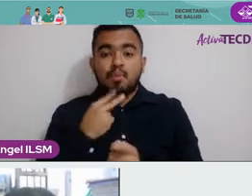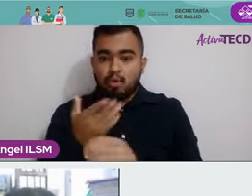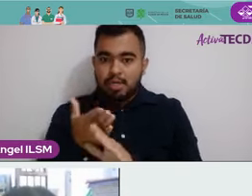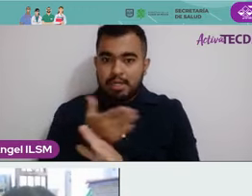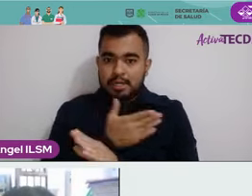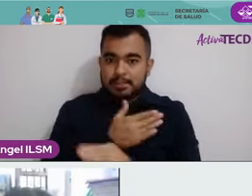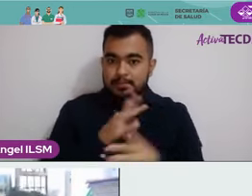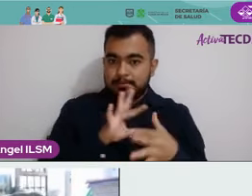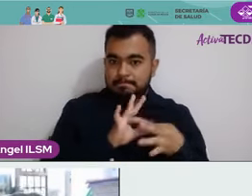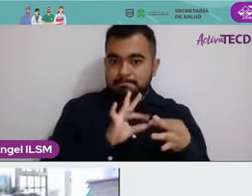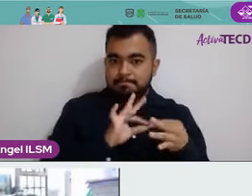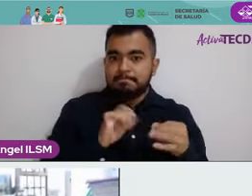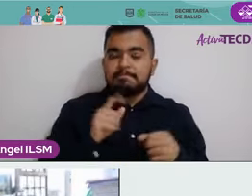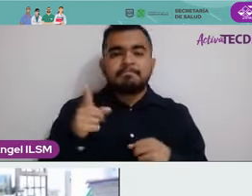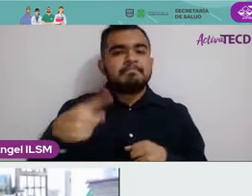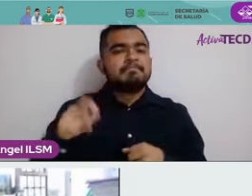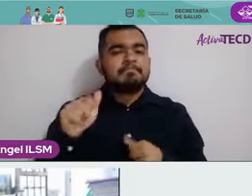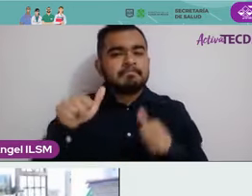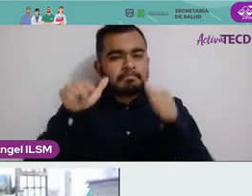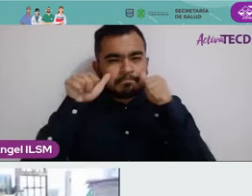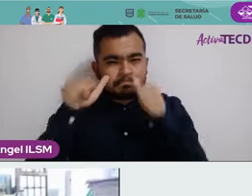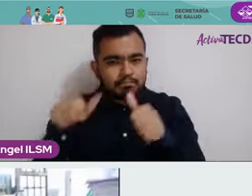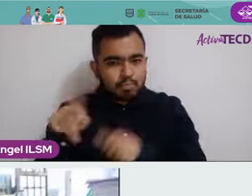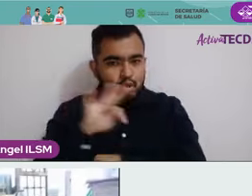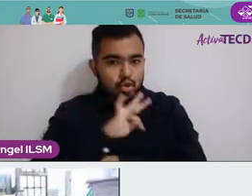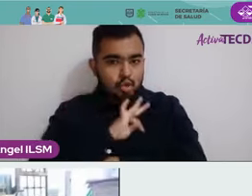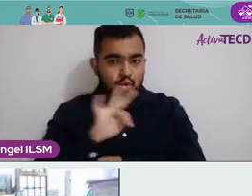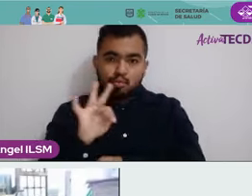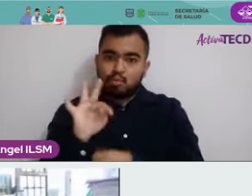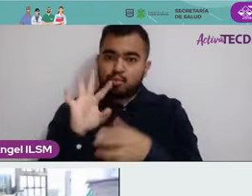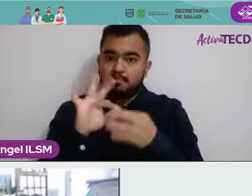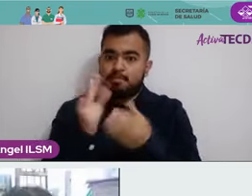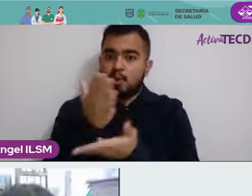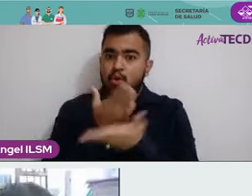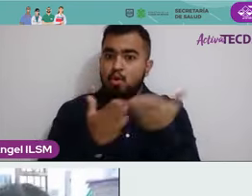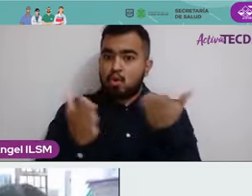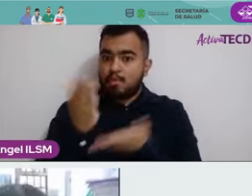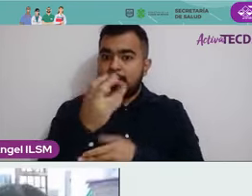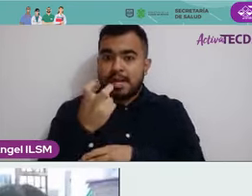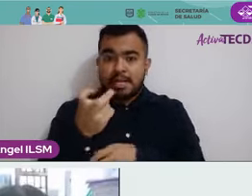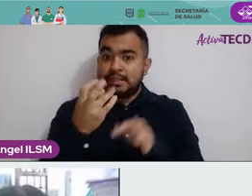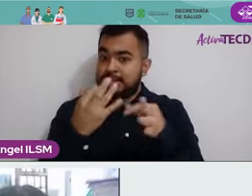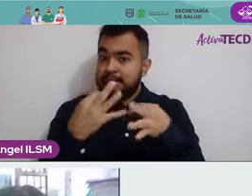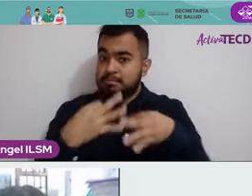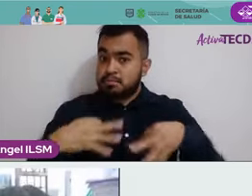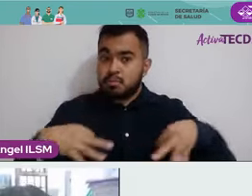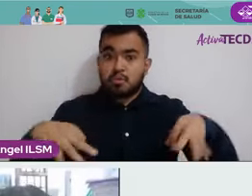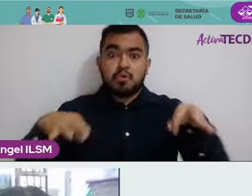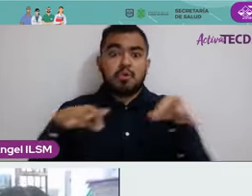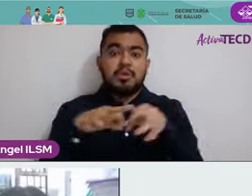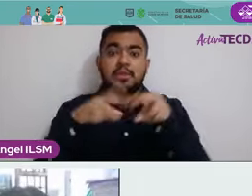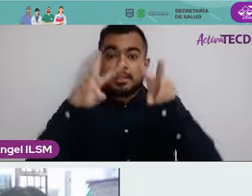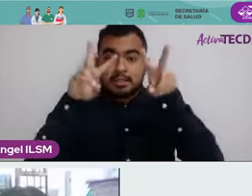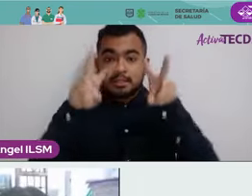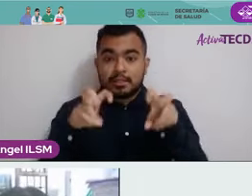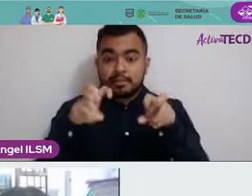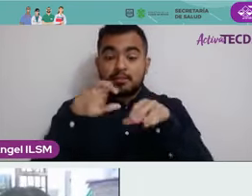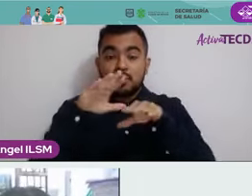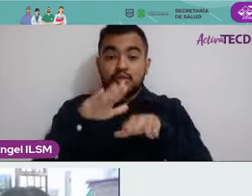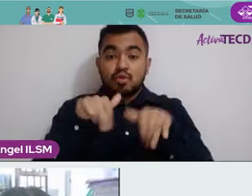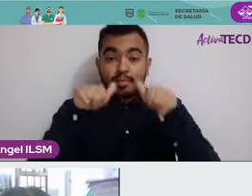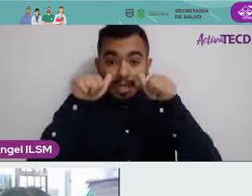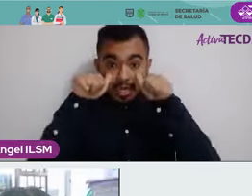escuchar lo que nos puede compartir sobre este tema fundamental, fundamental de atención y sobre todo,